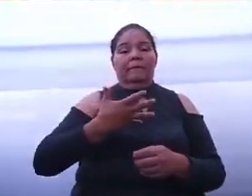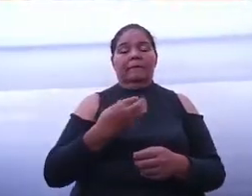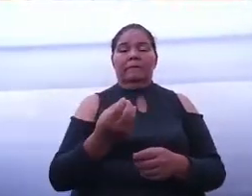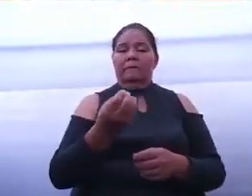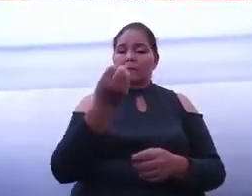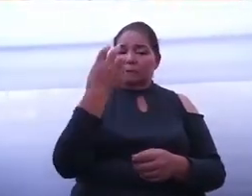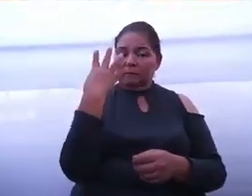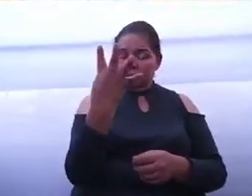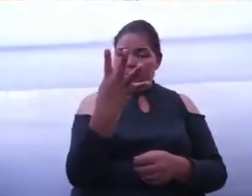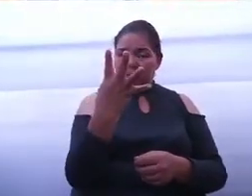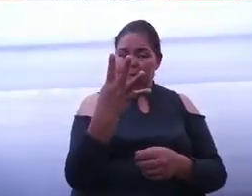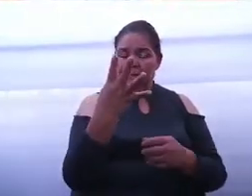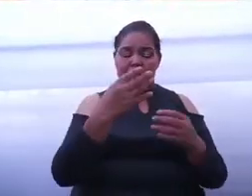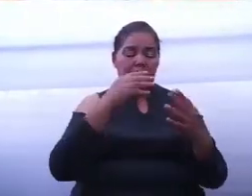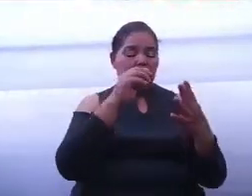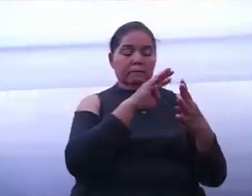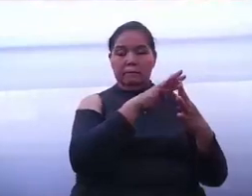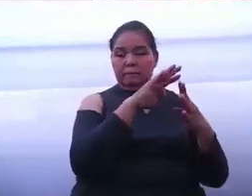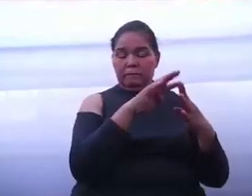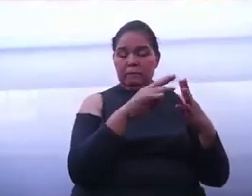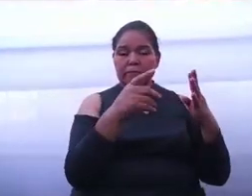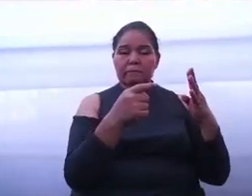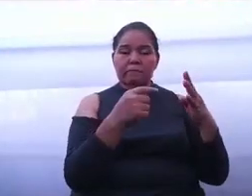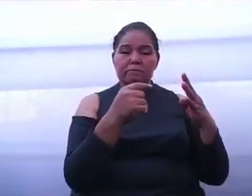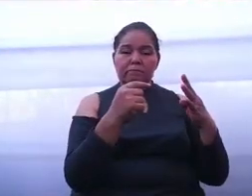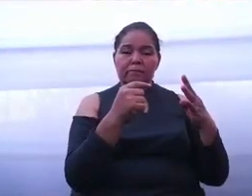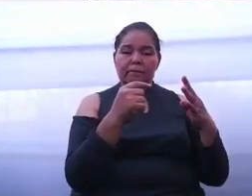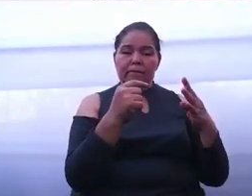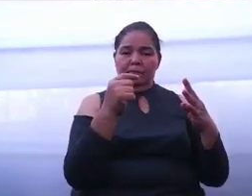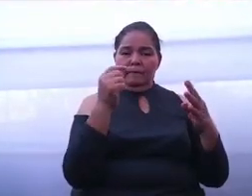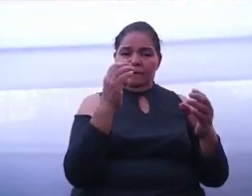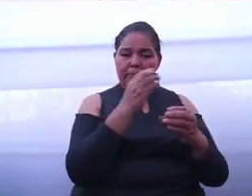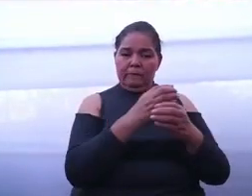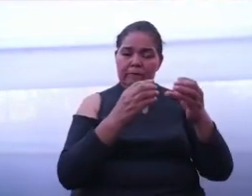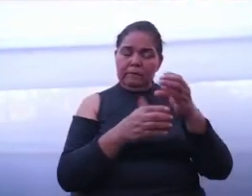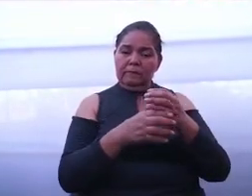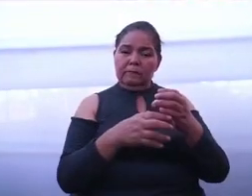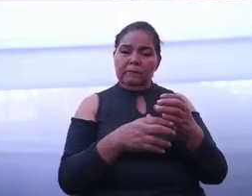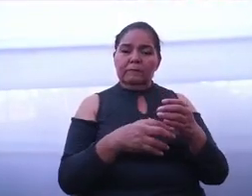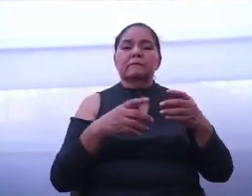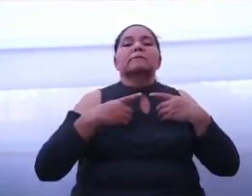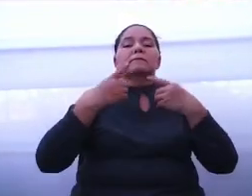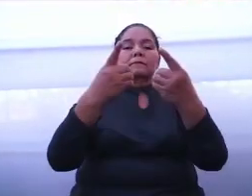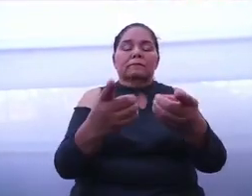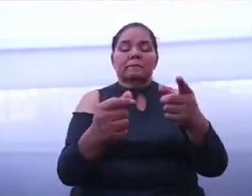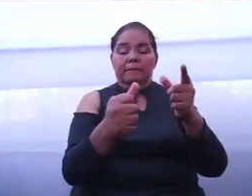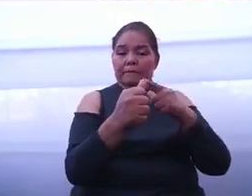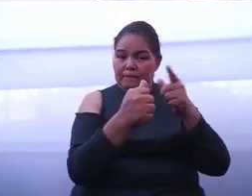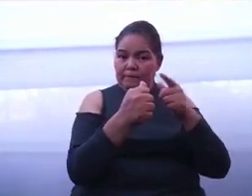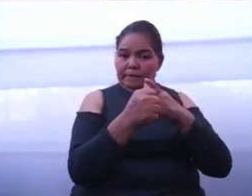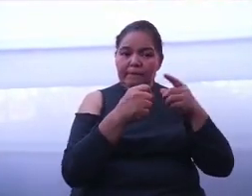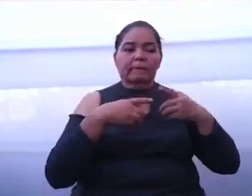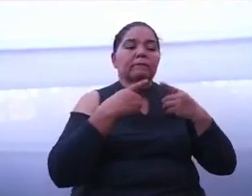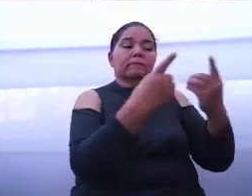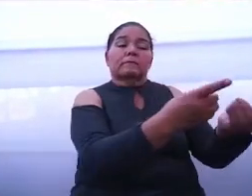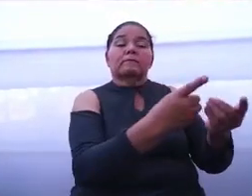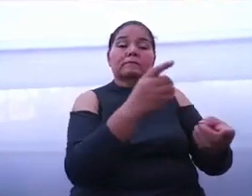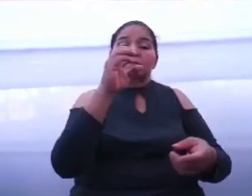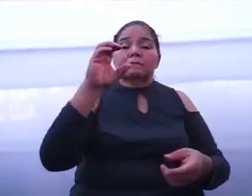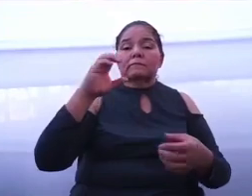grandes retos. El primero, devolverle la confianza a la ciudadanía